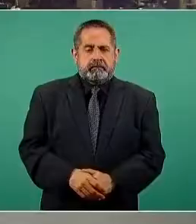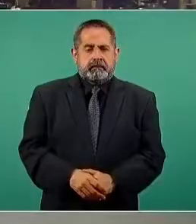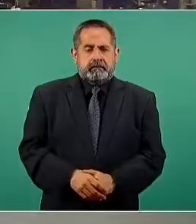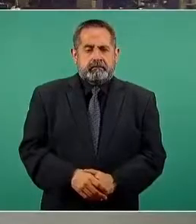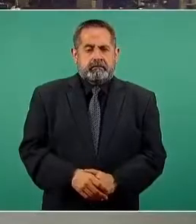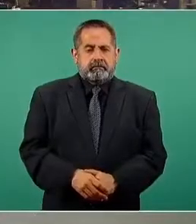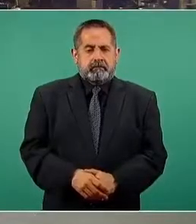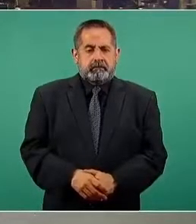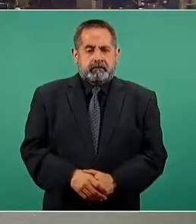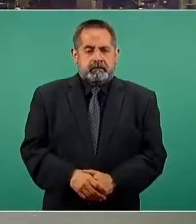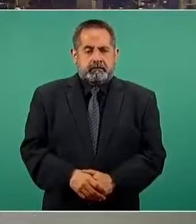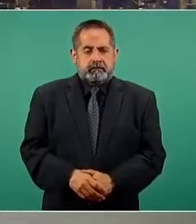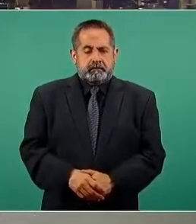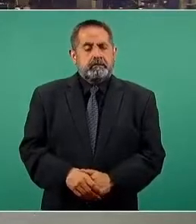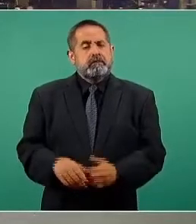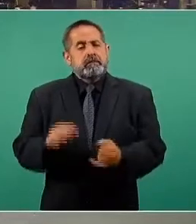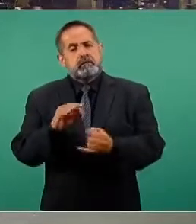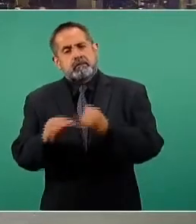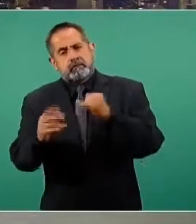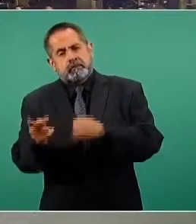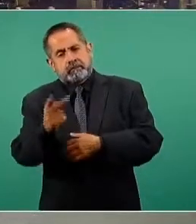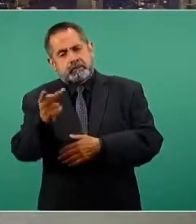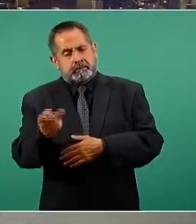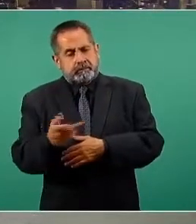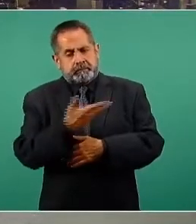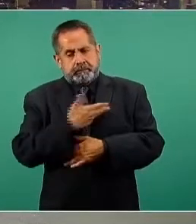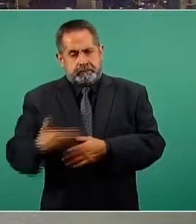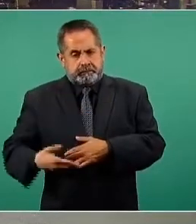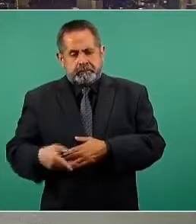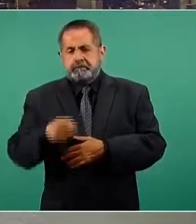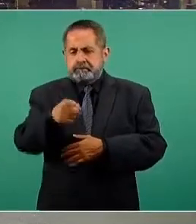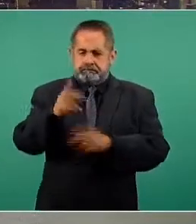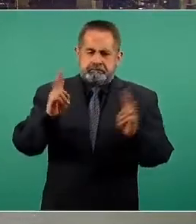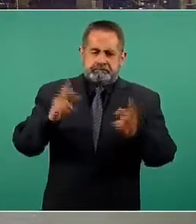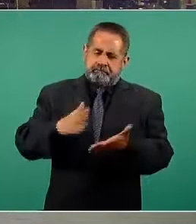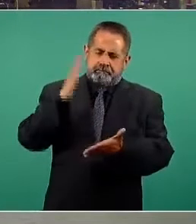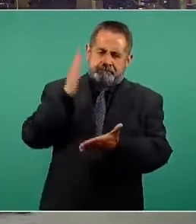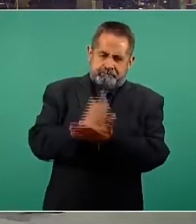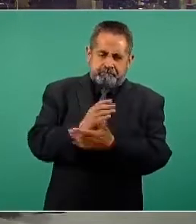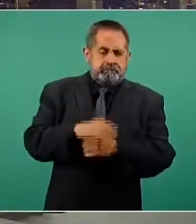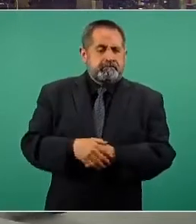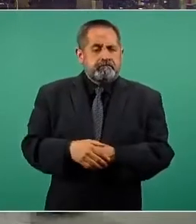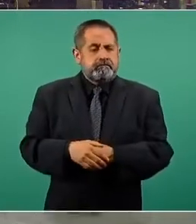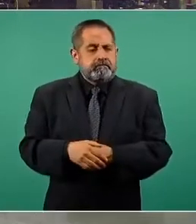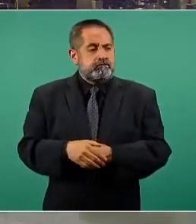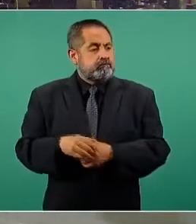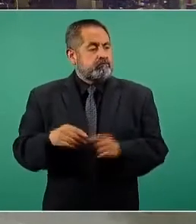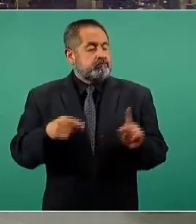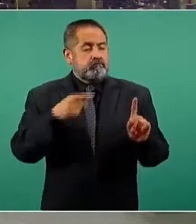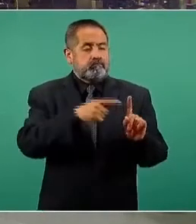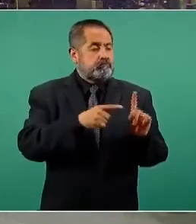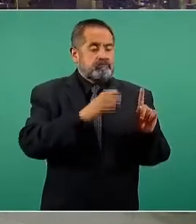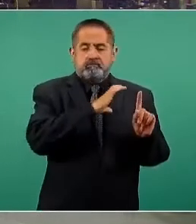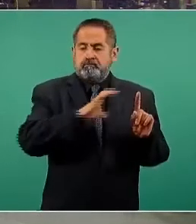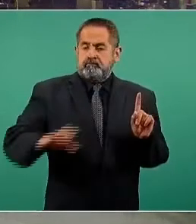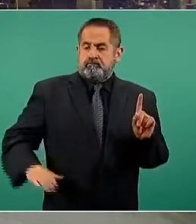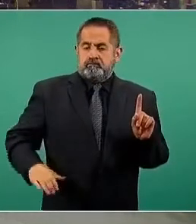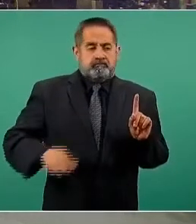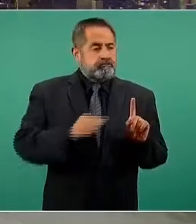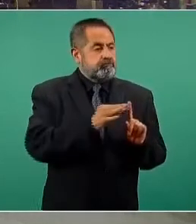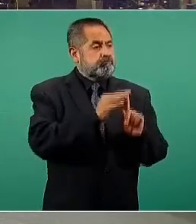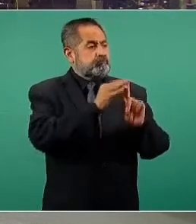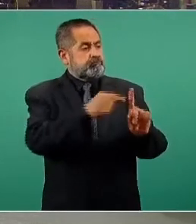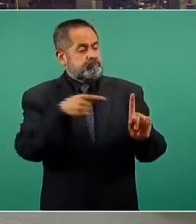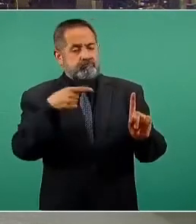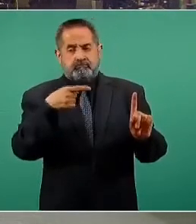Por último, presidente. Hablando precisamente de este ya basta, presidente. El exhibir a un candidato en específico no